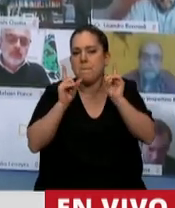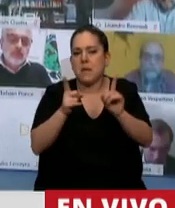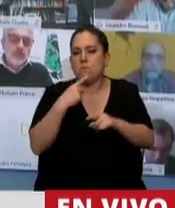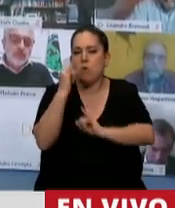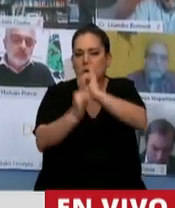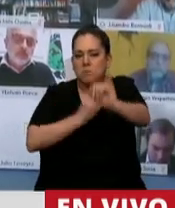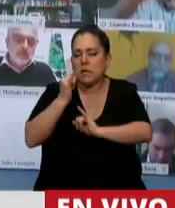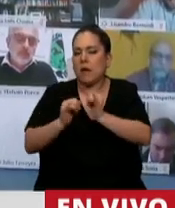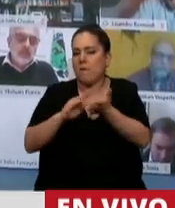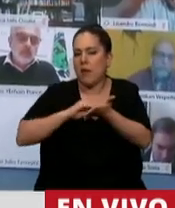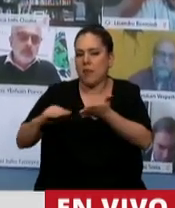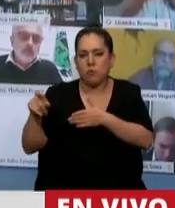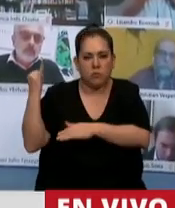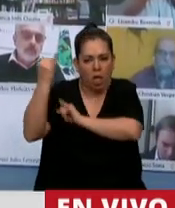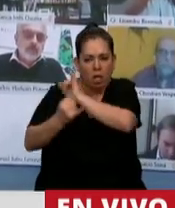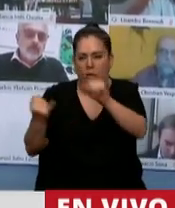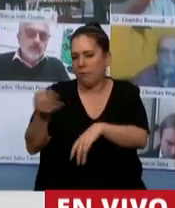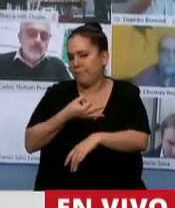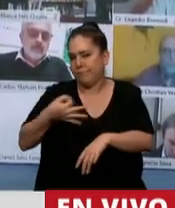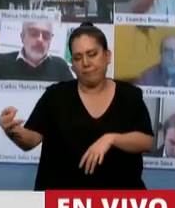recién la diputada Cecilia Moró.